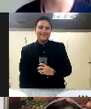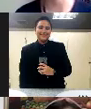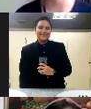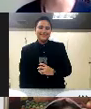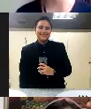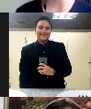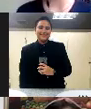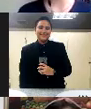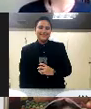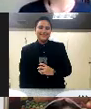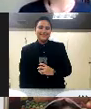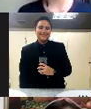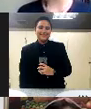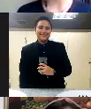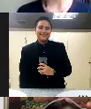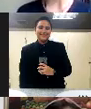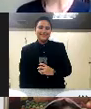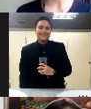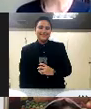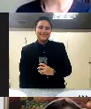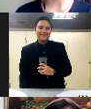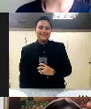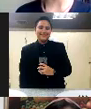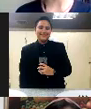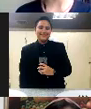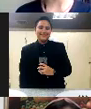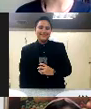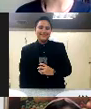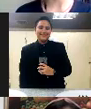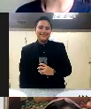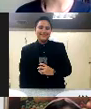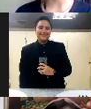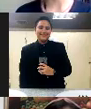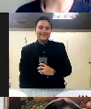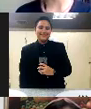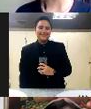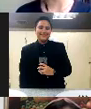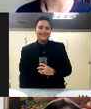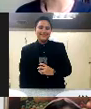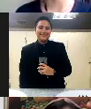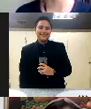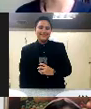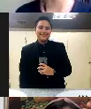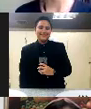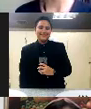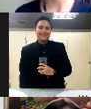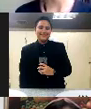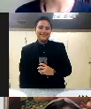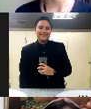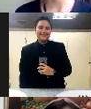nada había cambiado en la industria del turismo. Desde que yo inicié hasta hace pocos años que